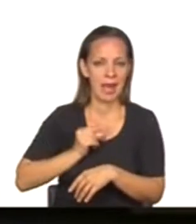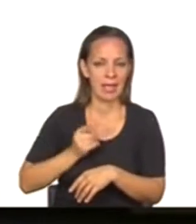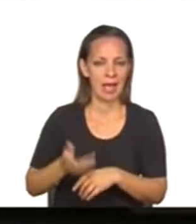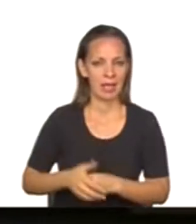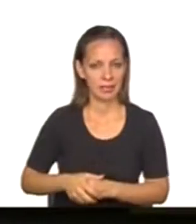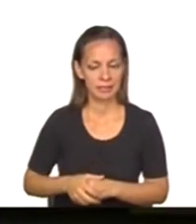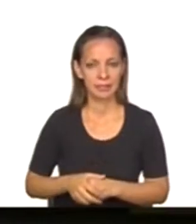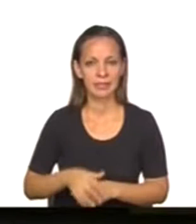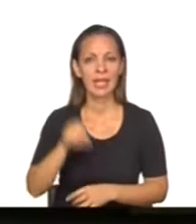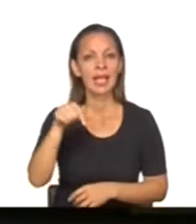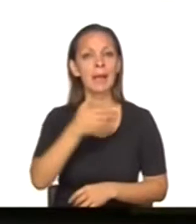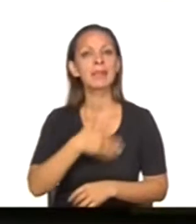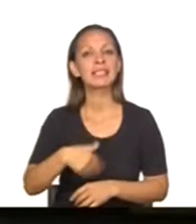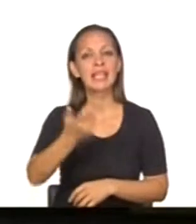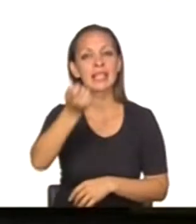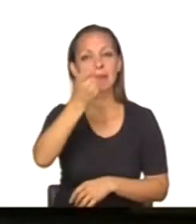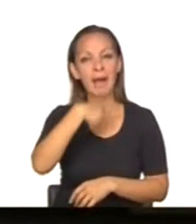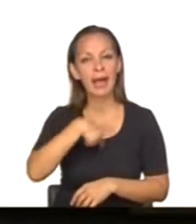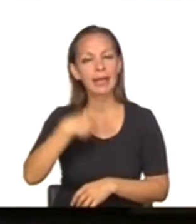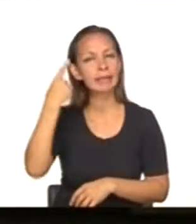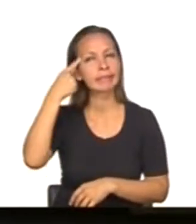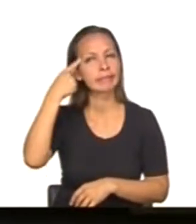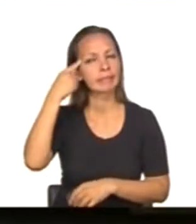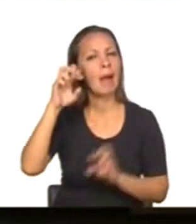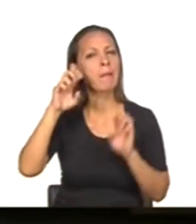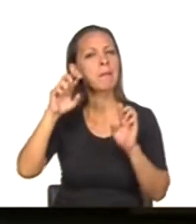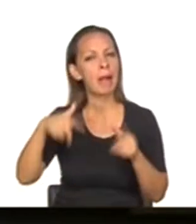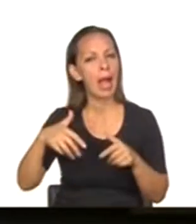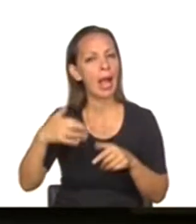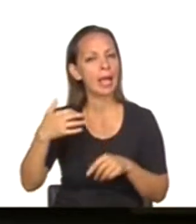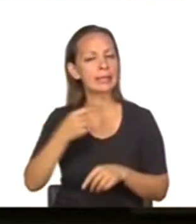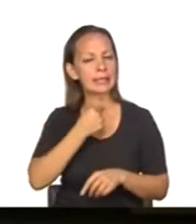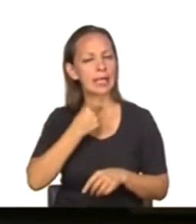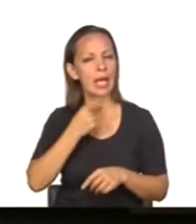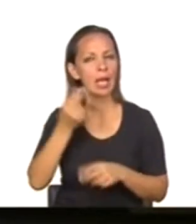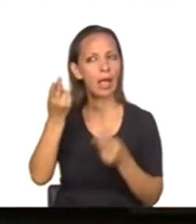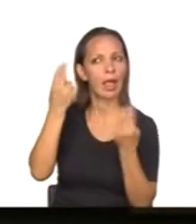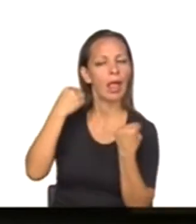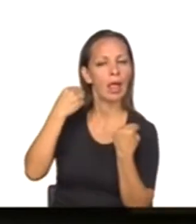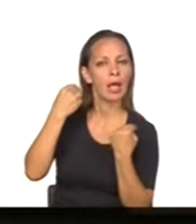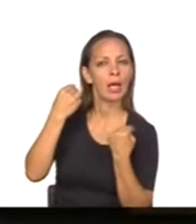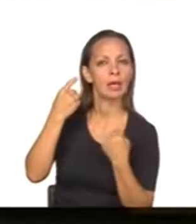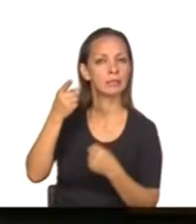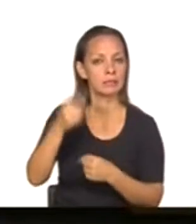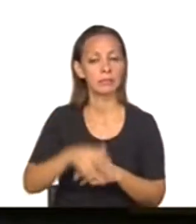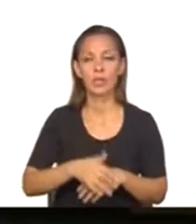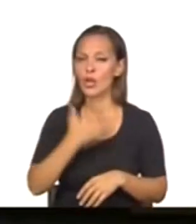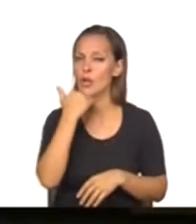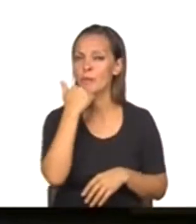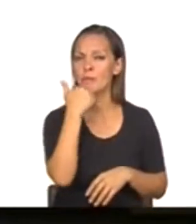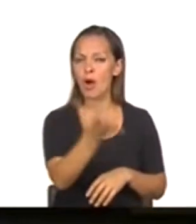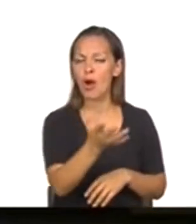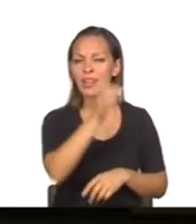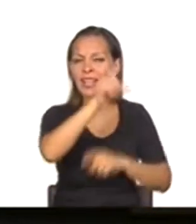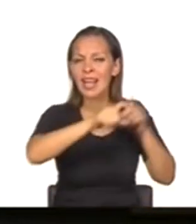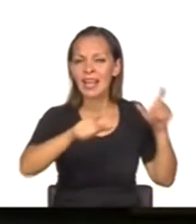presidente de la Nación tiene pensado cumplir a rajatabla a pesar de la sangre, de sudor